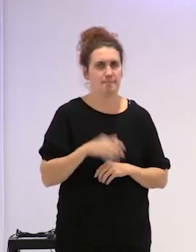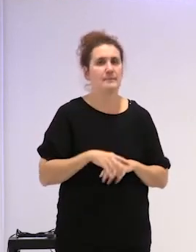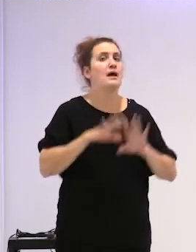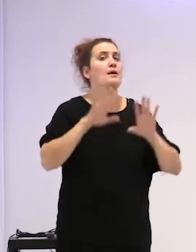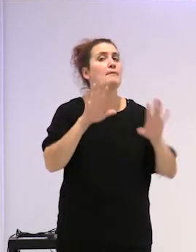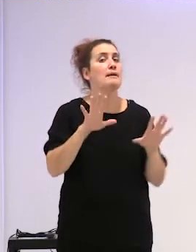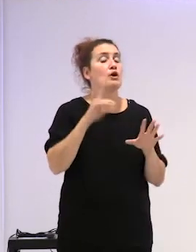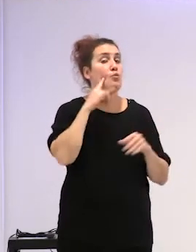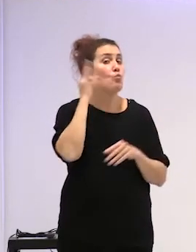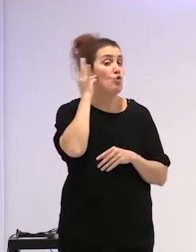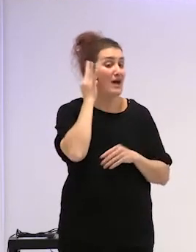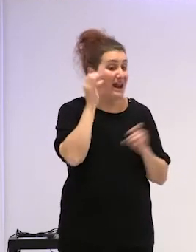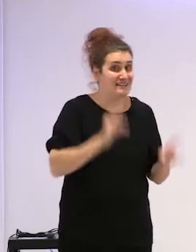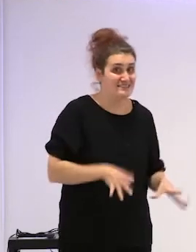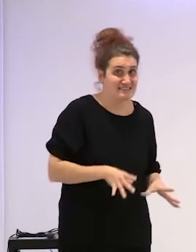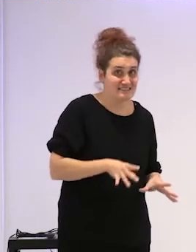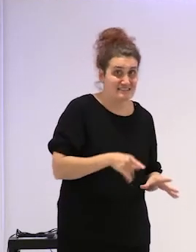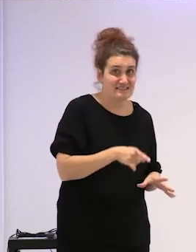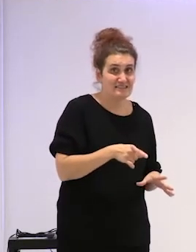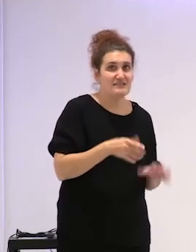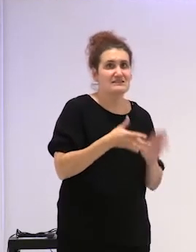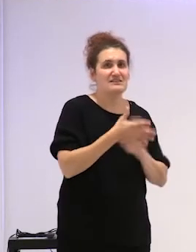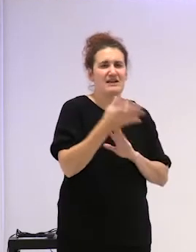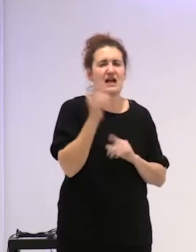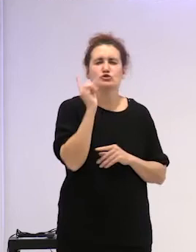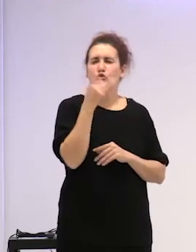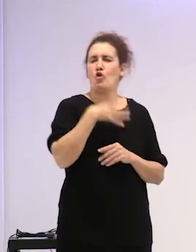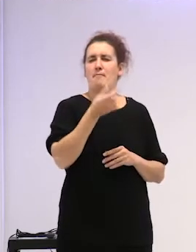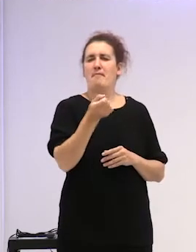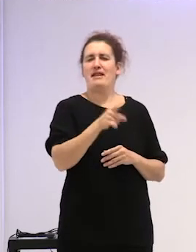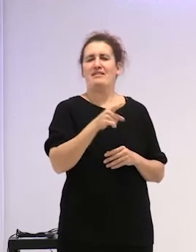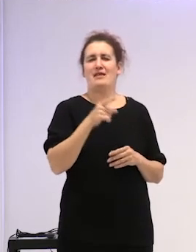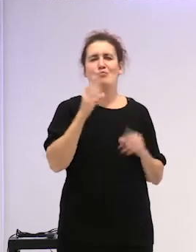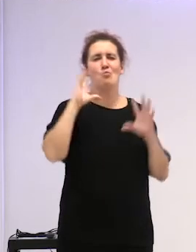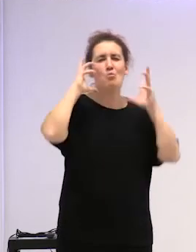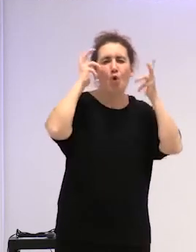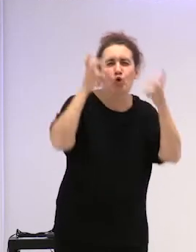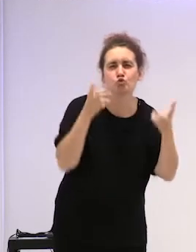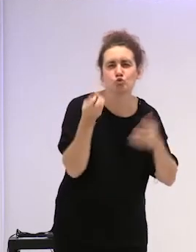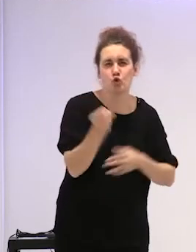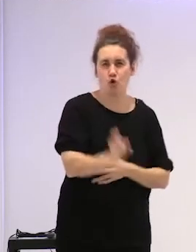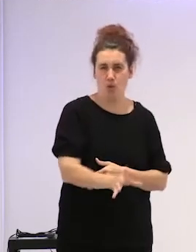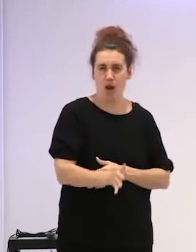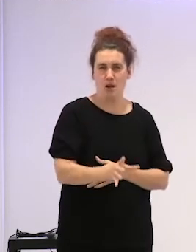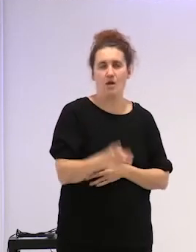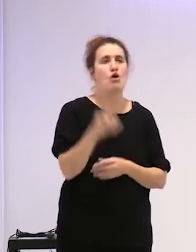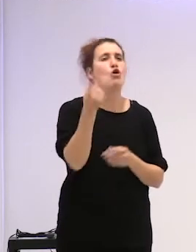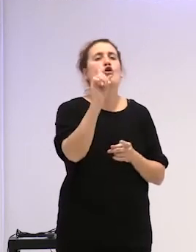Pero claro, una mujer así solo puede ser monstruosa, no puede ser una mujer